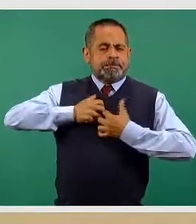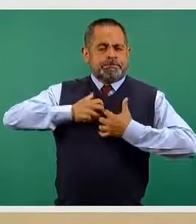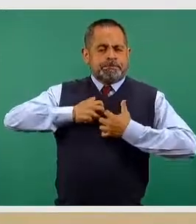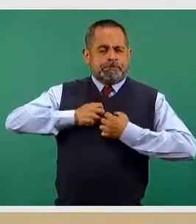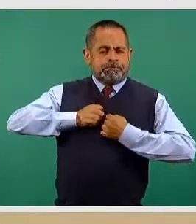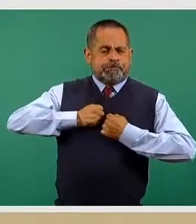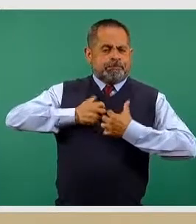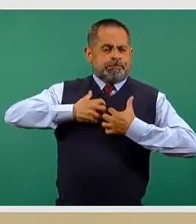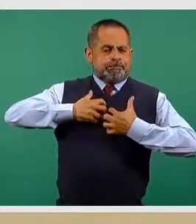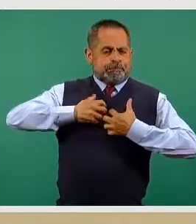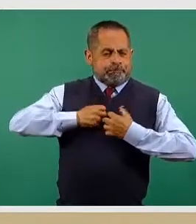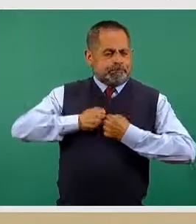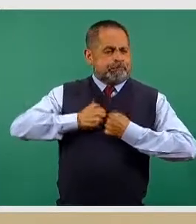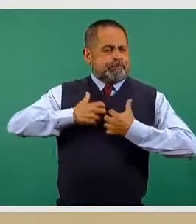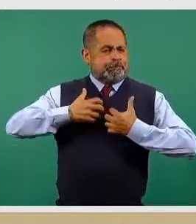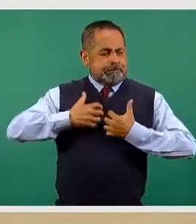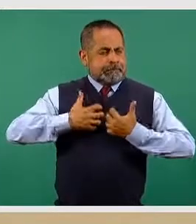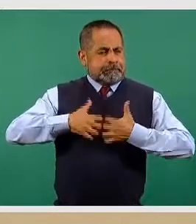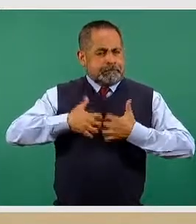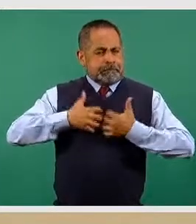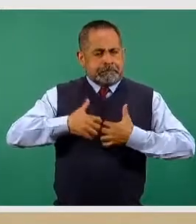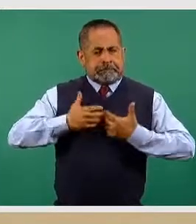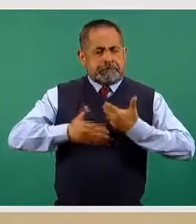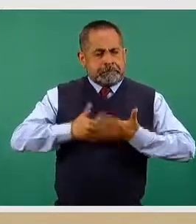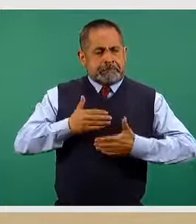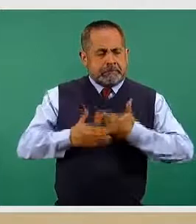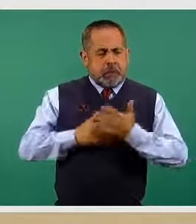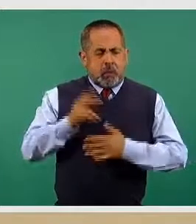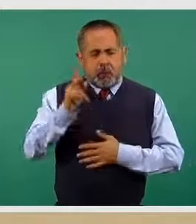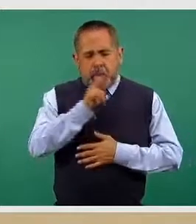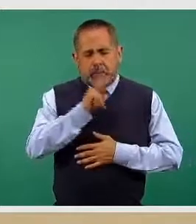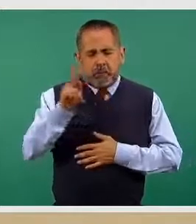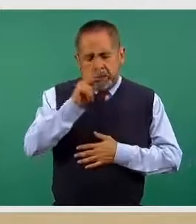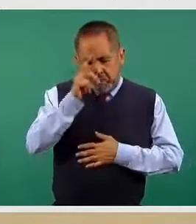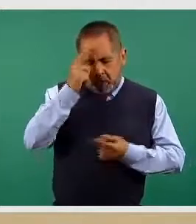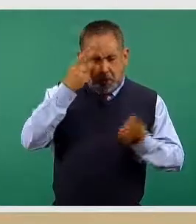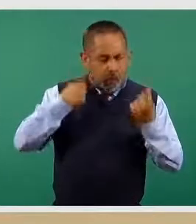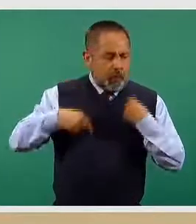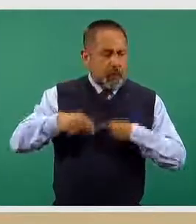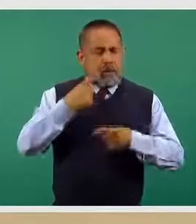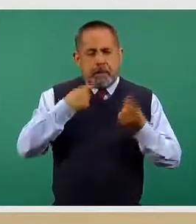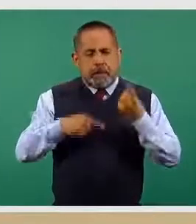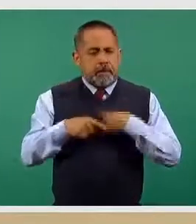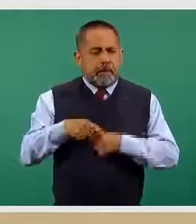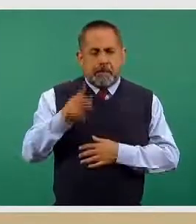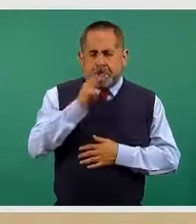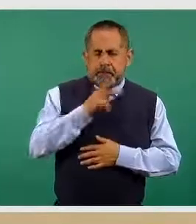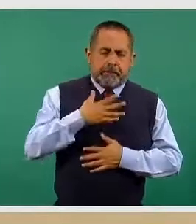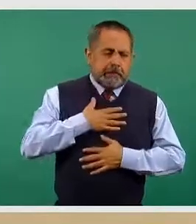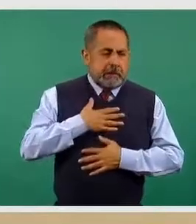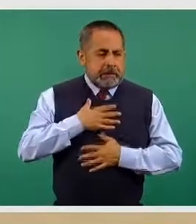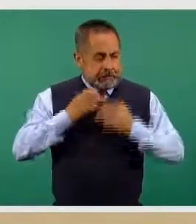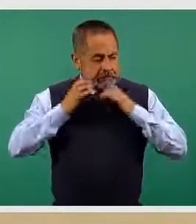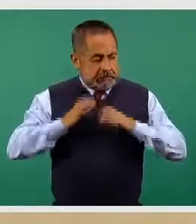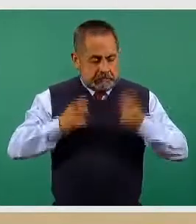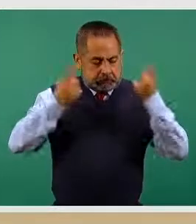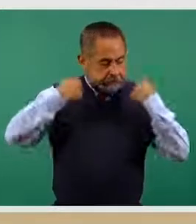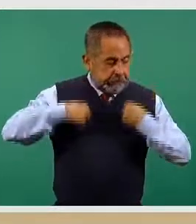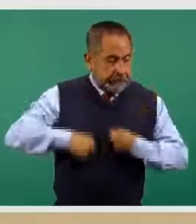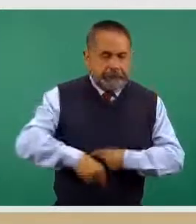trabajo de los pulmones y los músculos respiratorios para que pueda oxigenarse el cuerpo, todos sus órganos y